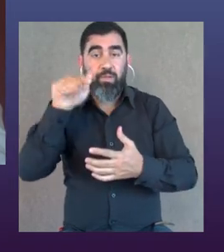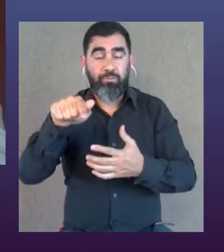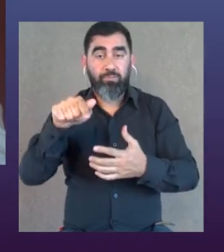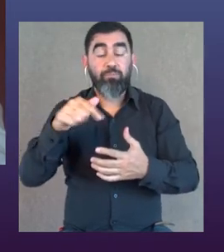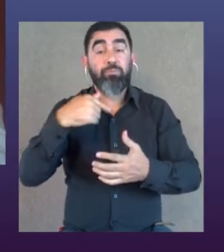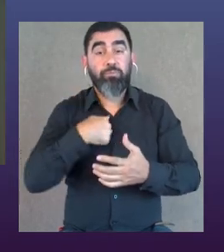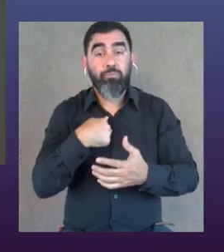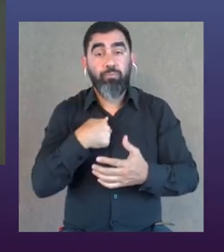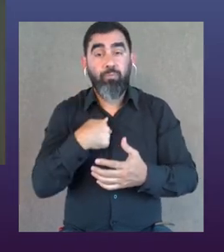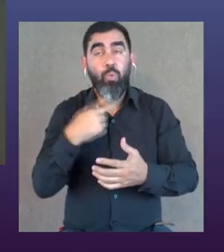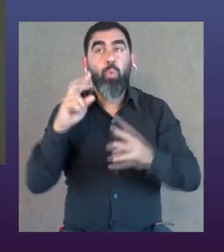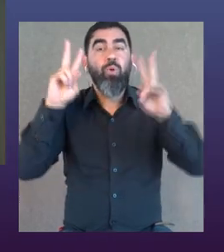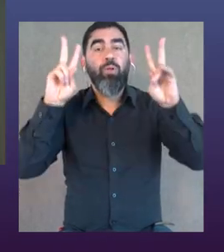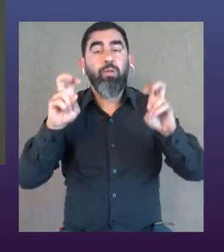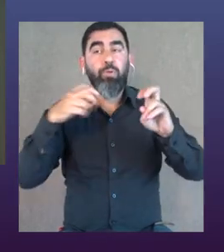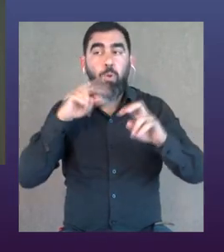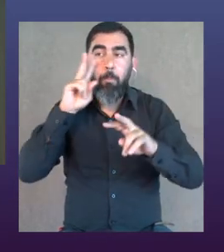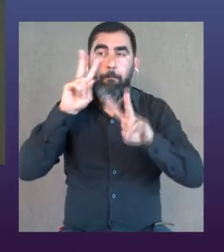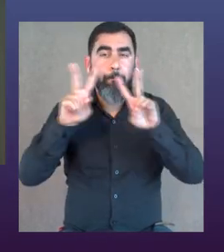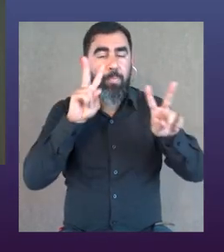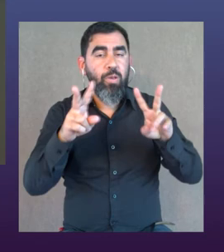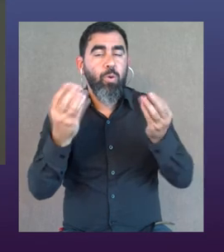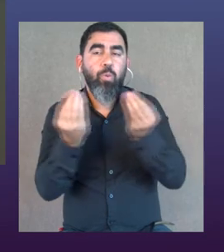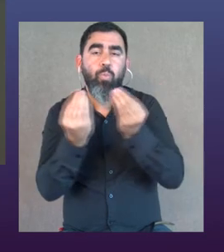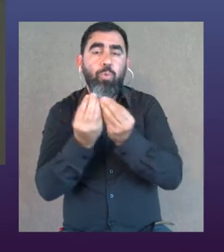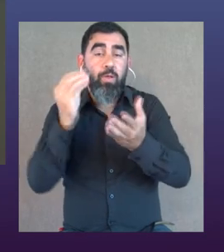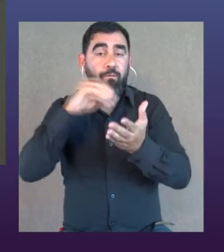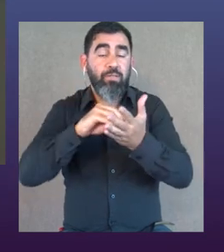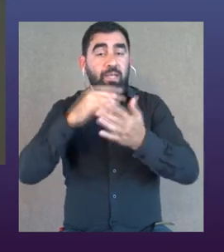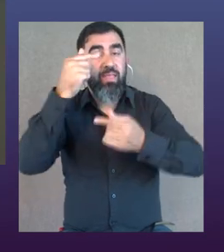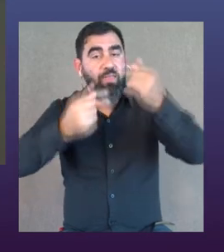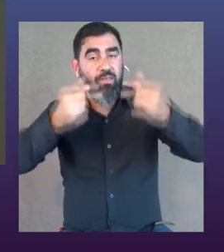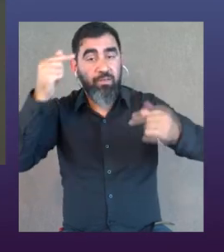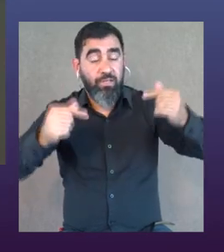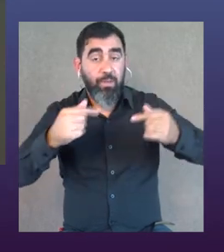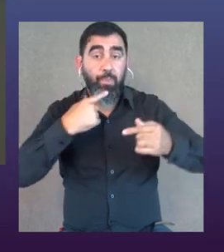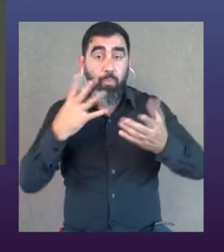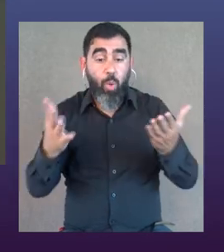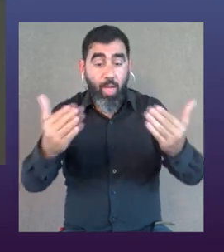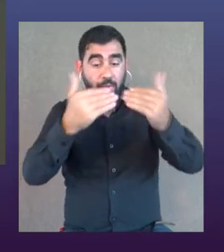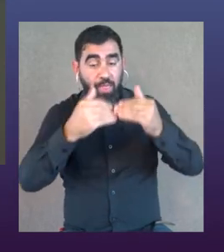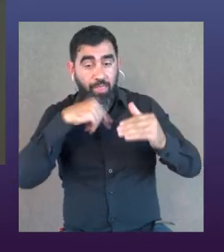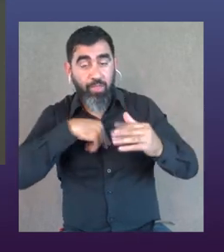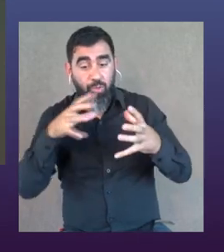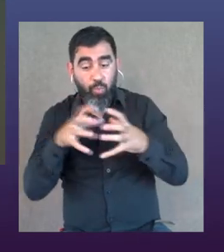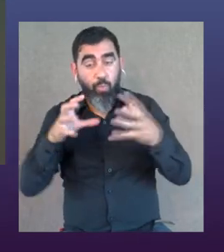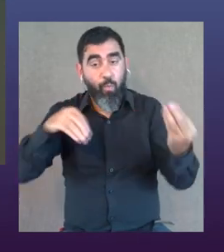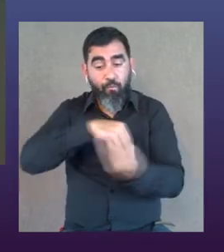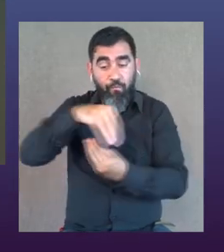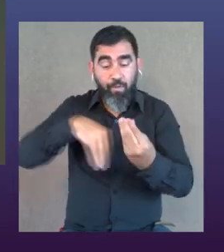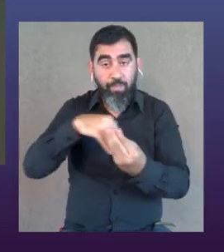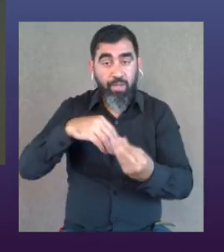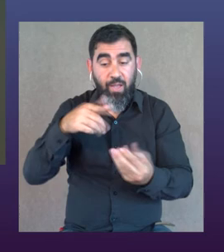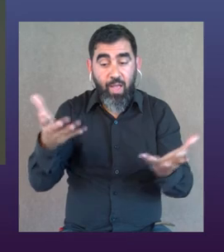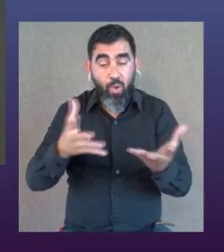la clave de esto. Una de las cuestiones que observo es que muchas veces la diversidad que sucede puertas adentro